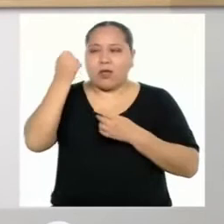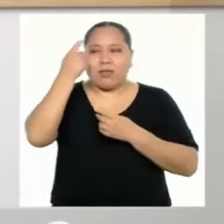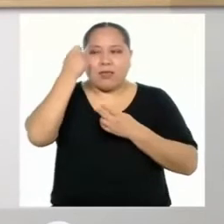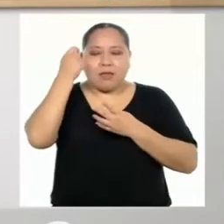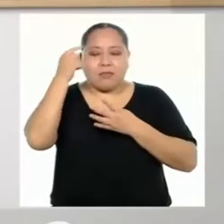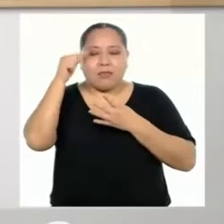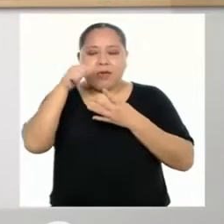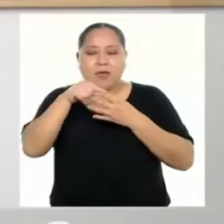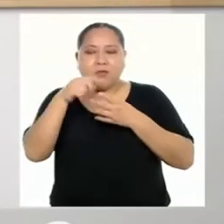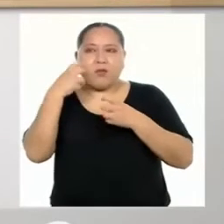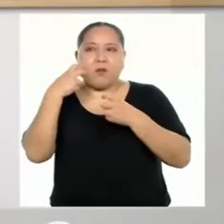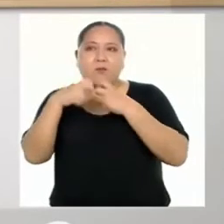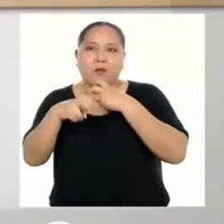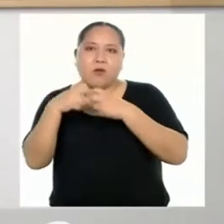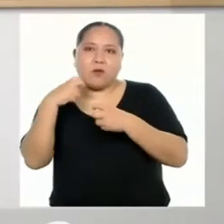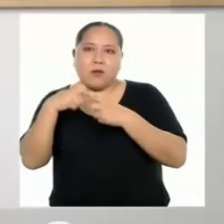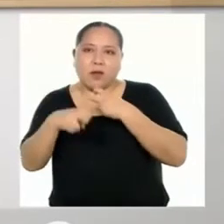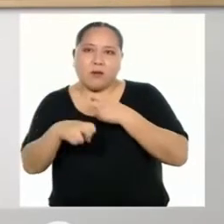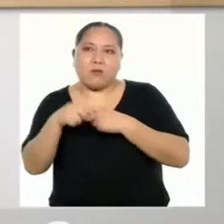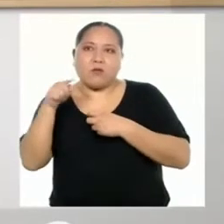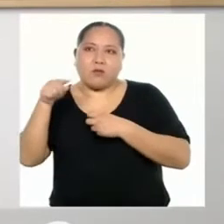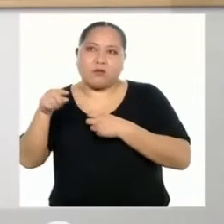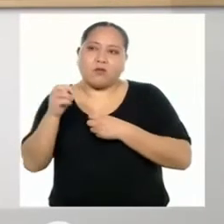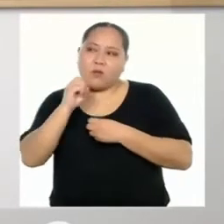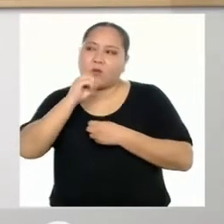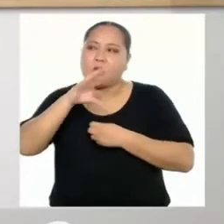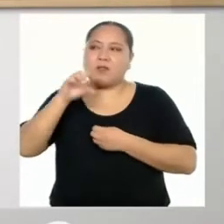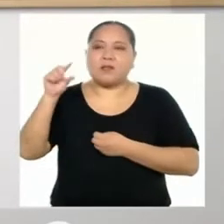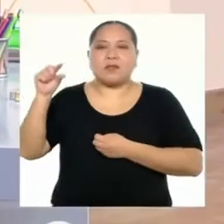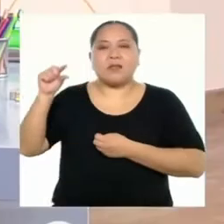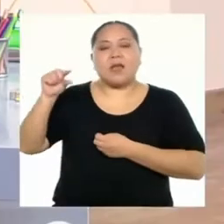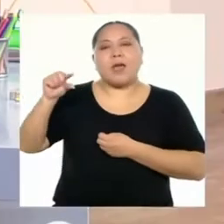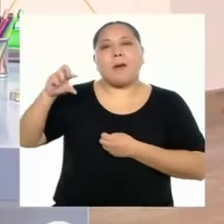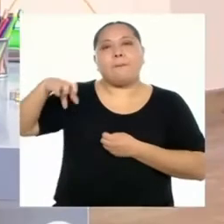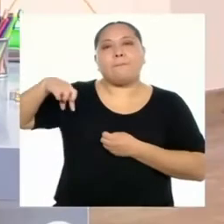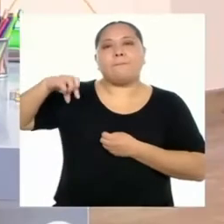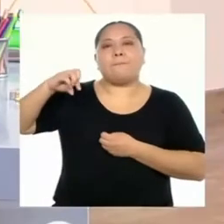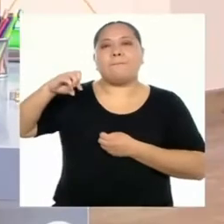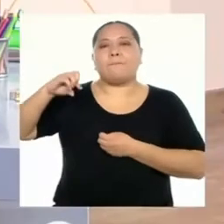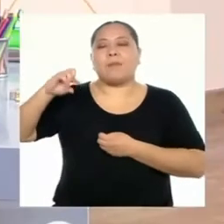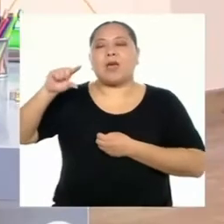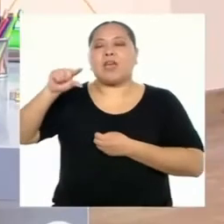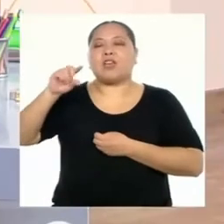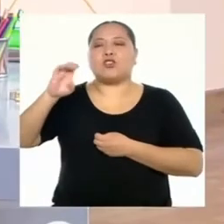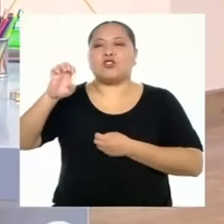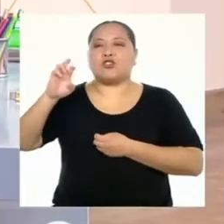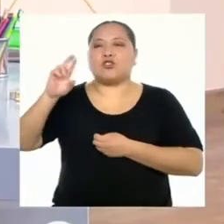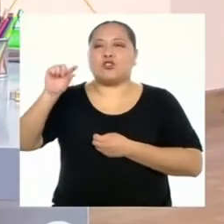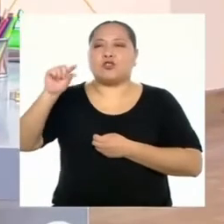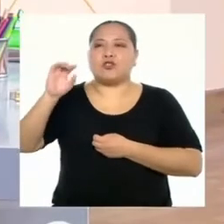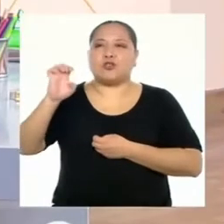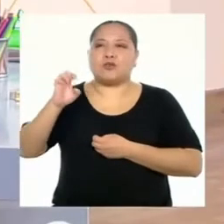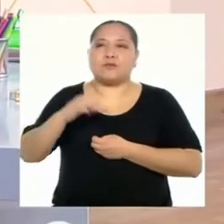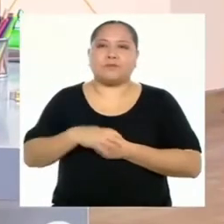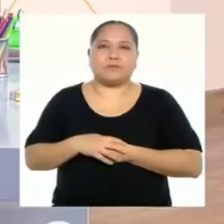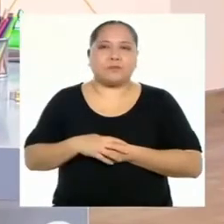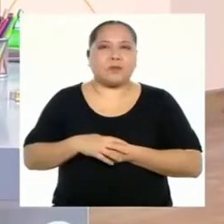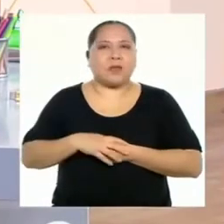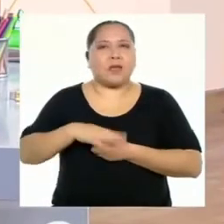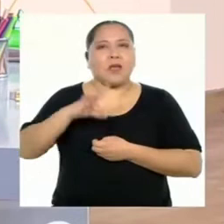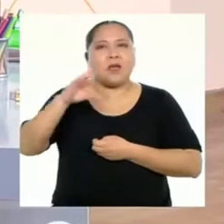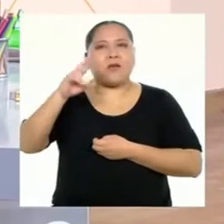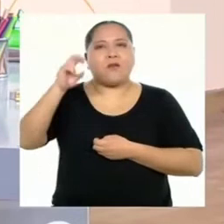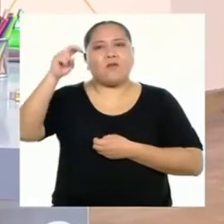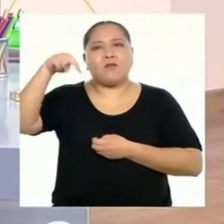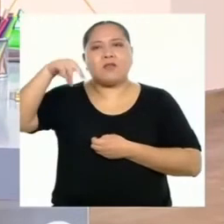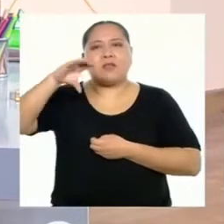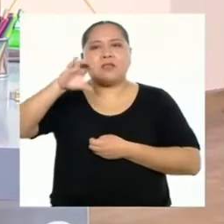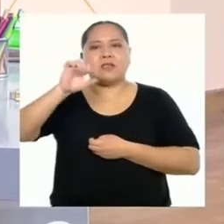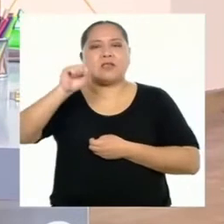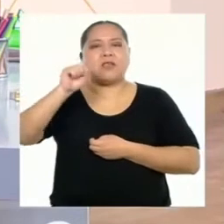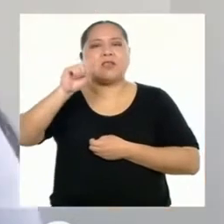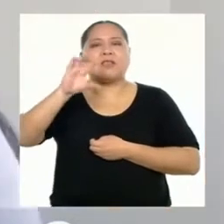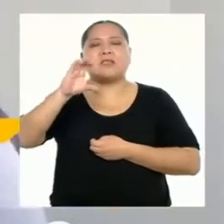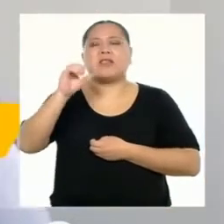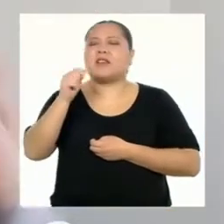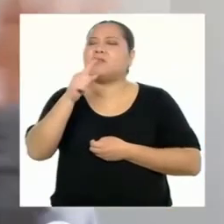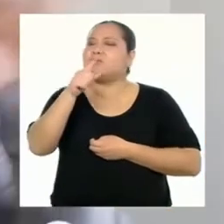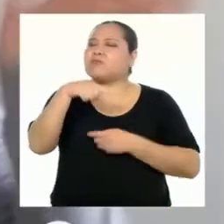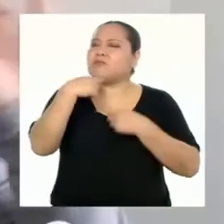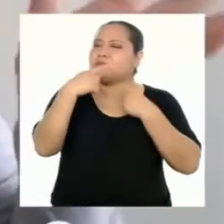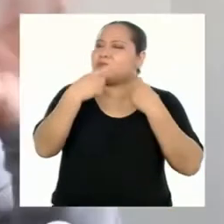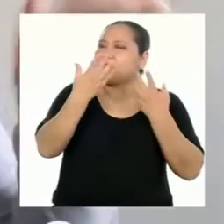comprendiendo el problema, como establece Polia. Francesca, a ti, ¿qué te gustaría compartir con nosotros?